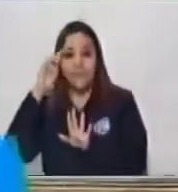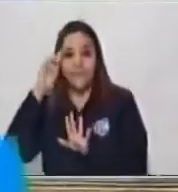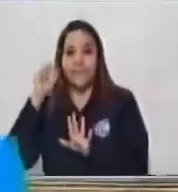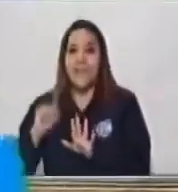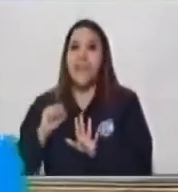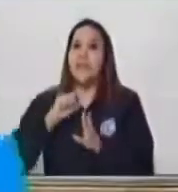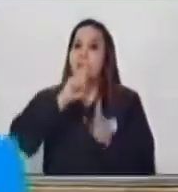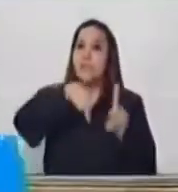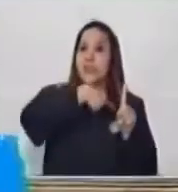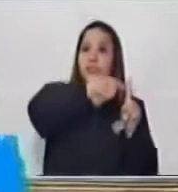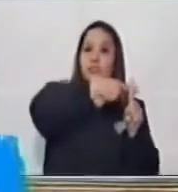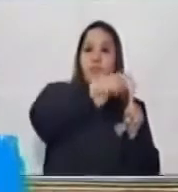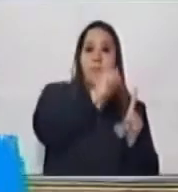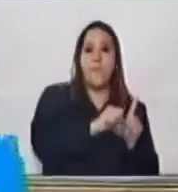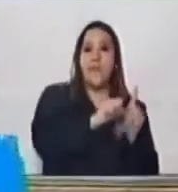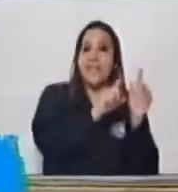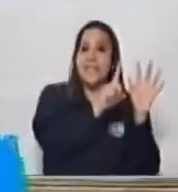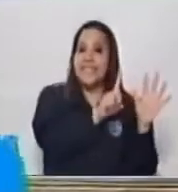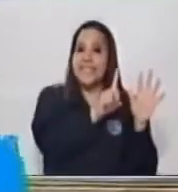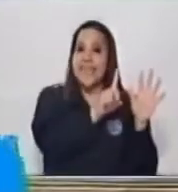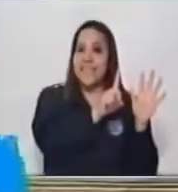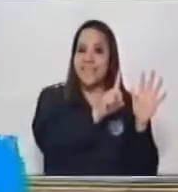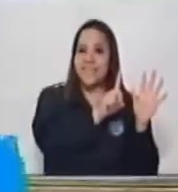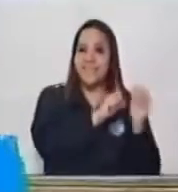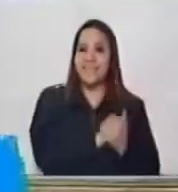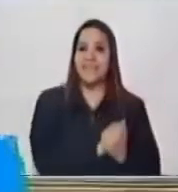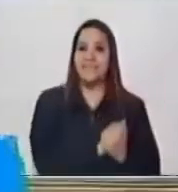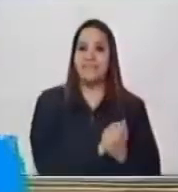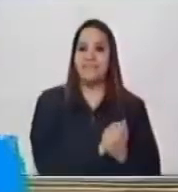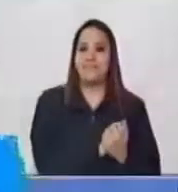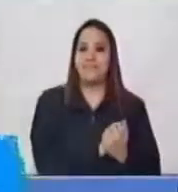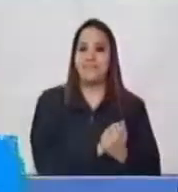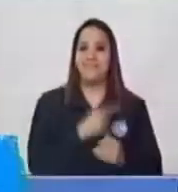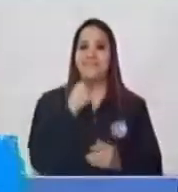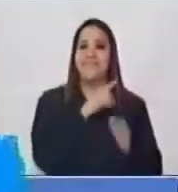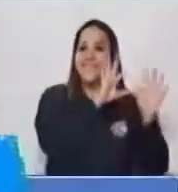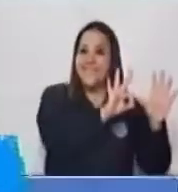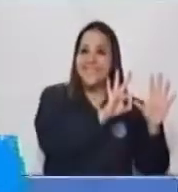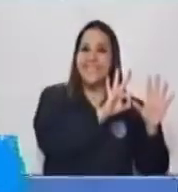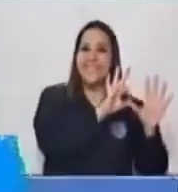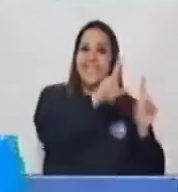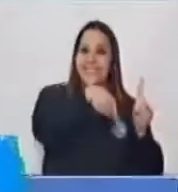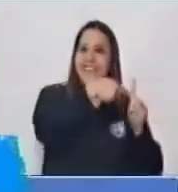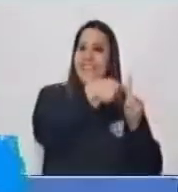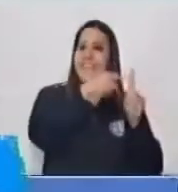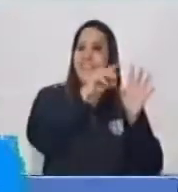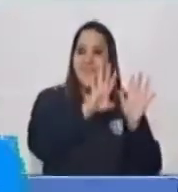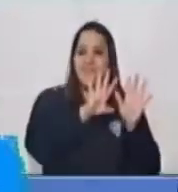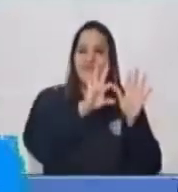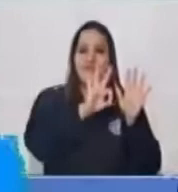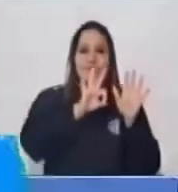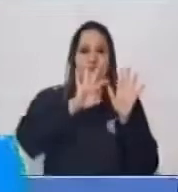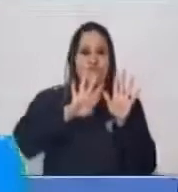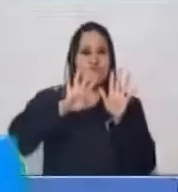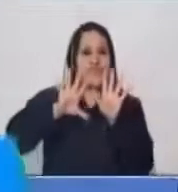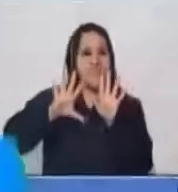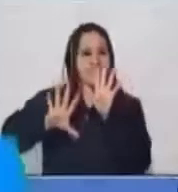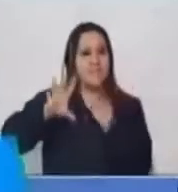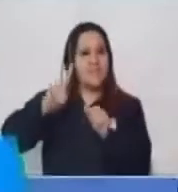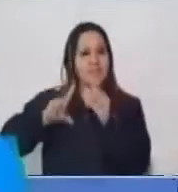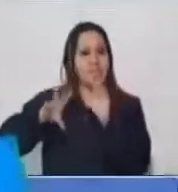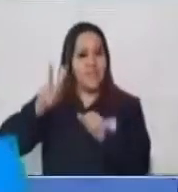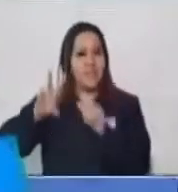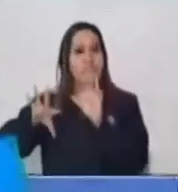vamos a sumarle los 6 Y entonces decimos 8 9 10 11 12